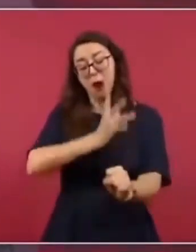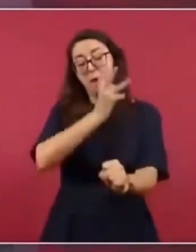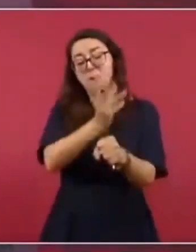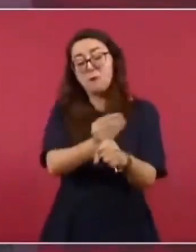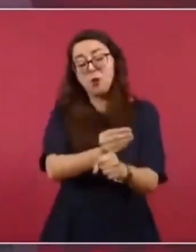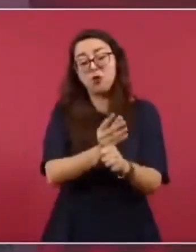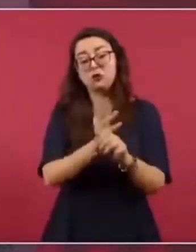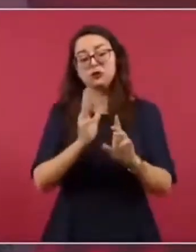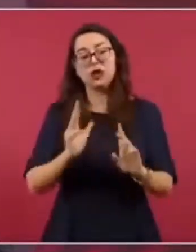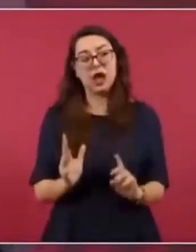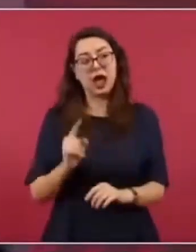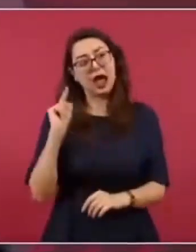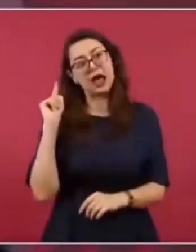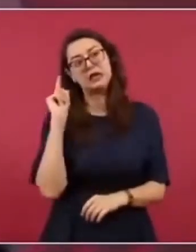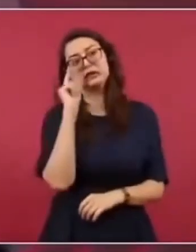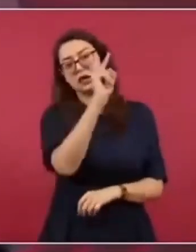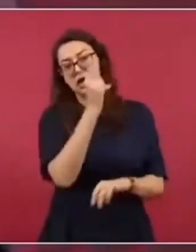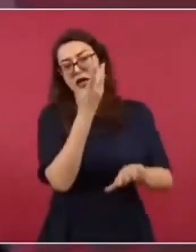para